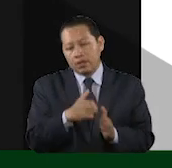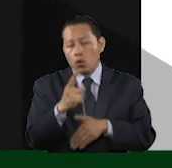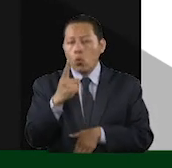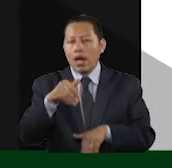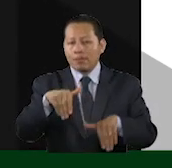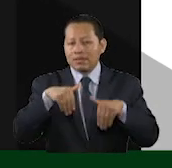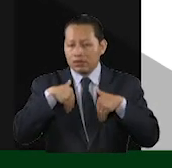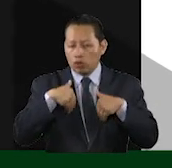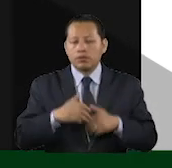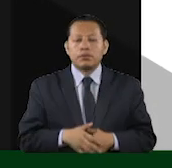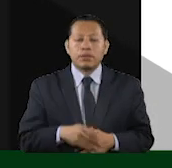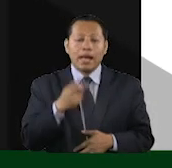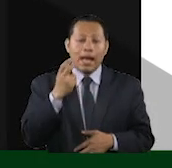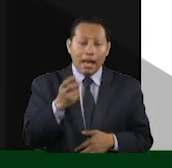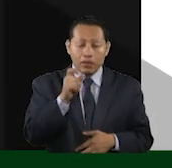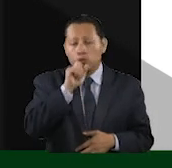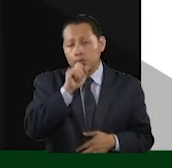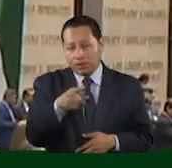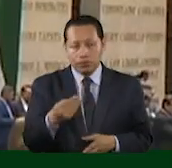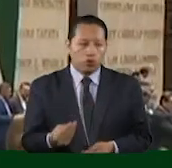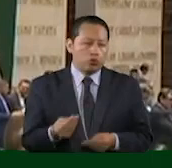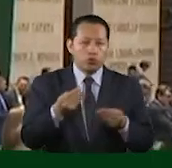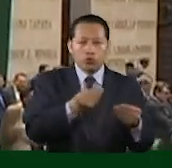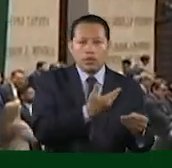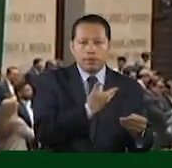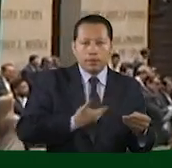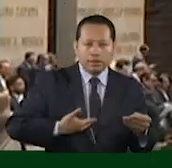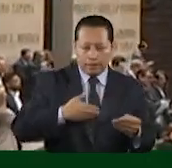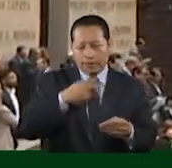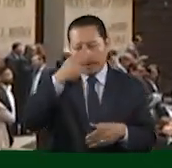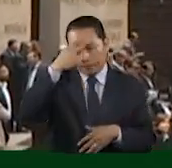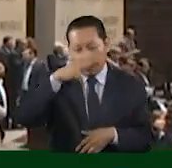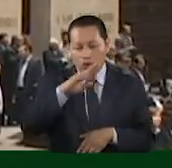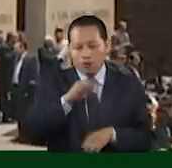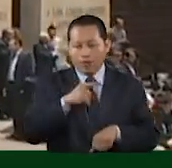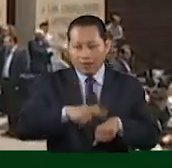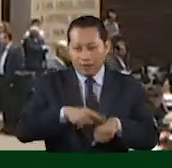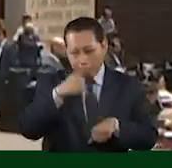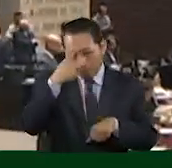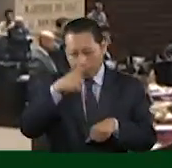abstención. Así lo remitió al Poder Ejecutivo Federal para su publicación.